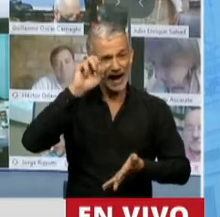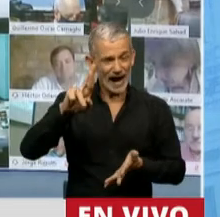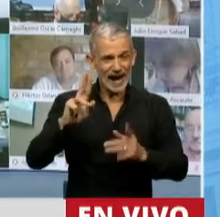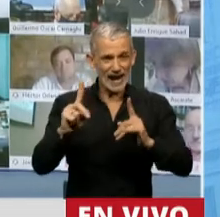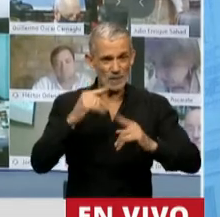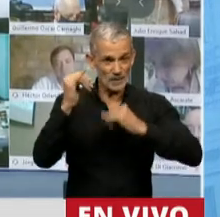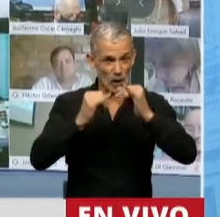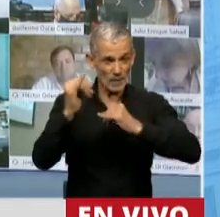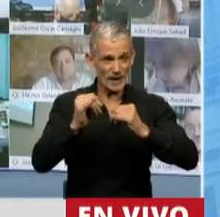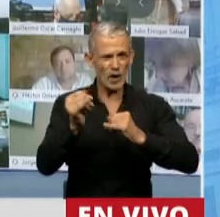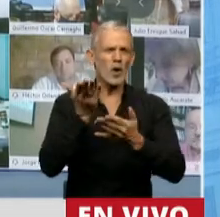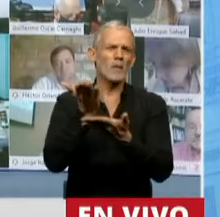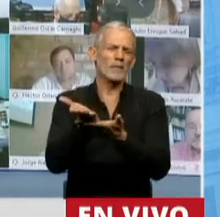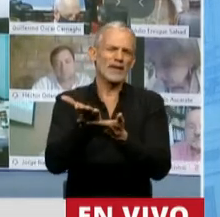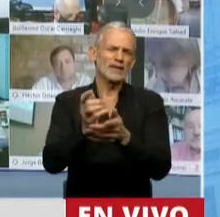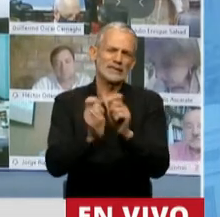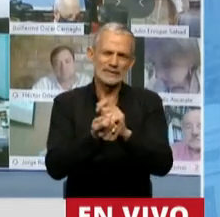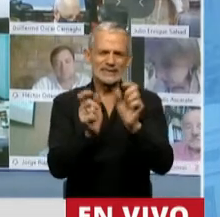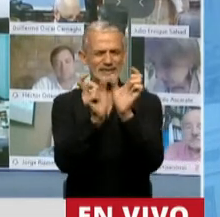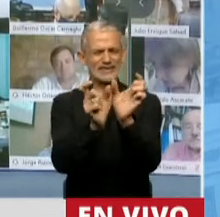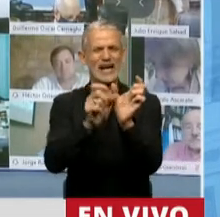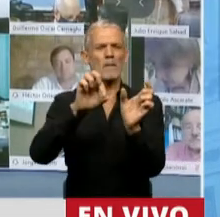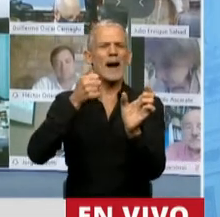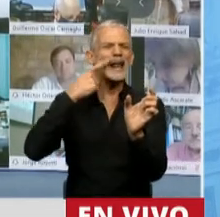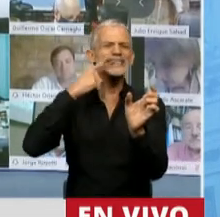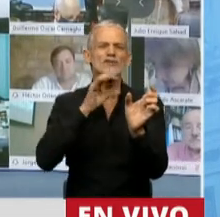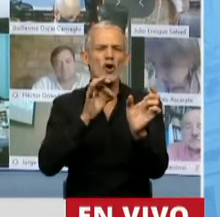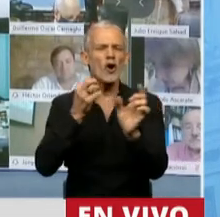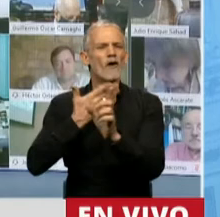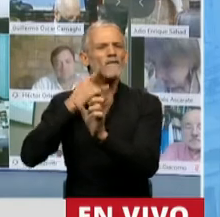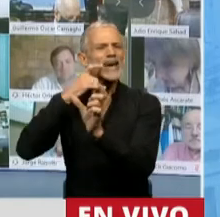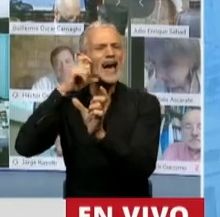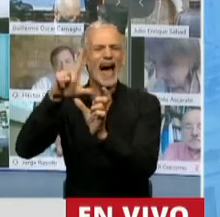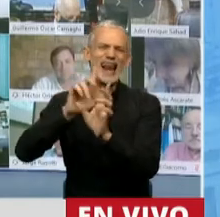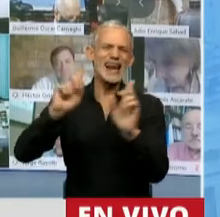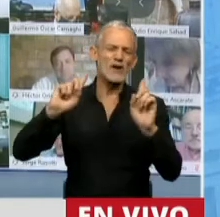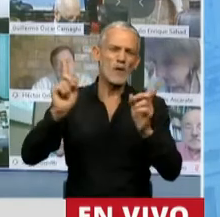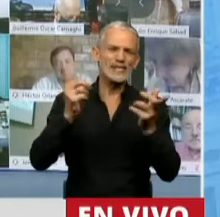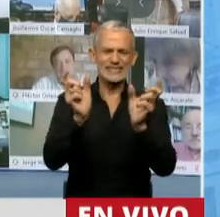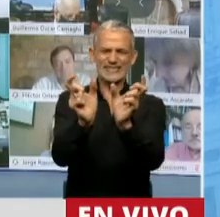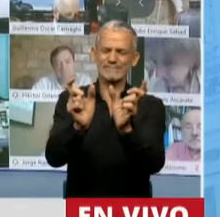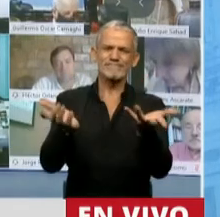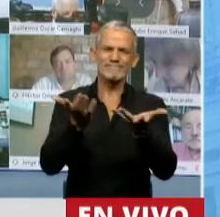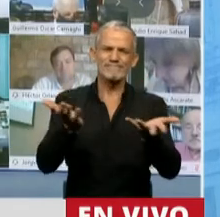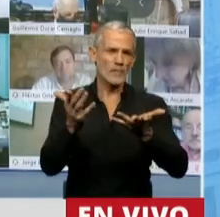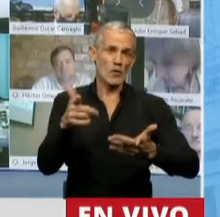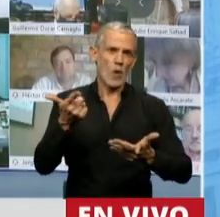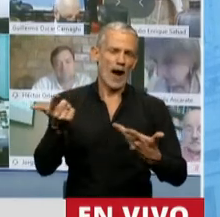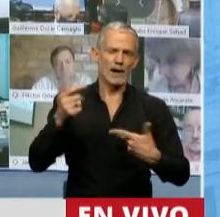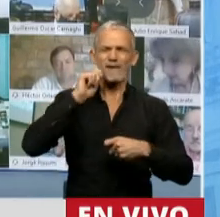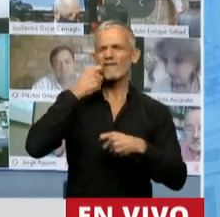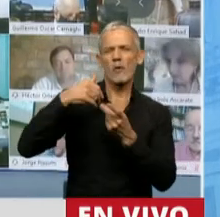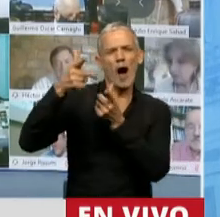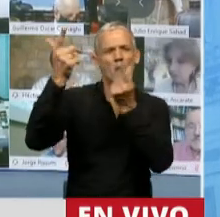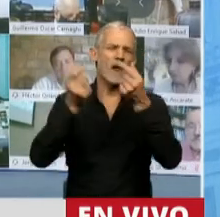diputado Carro. Vamos a solicitar que sea revisado en el título de esta norma que vamos a votar porque indudablemente no existe ninguna